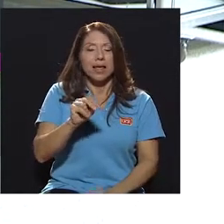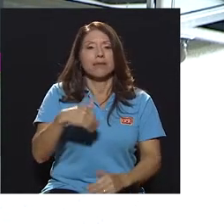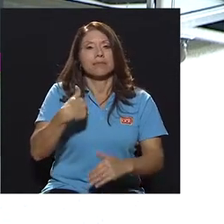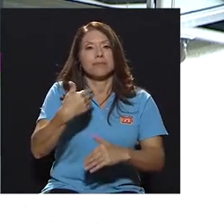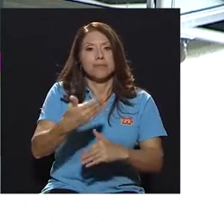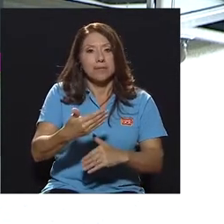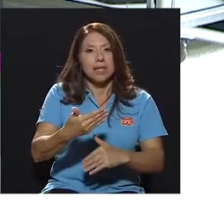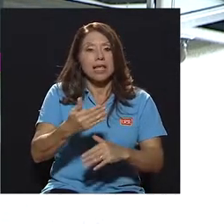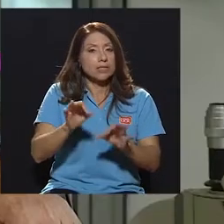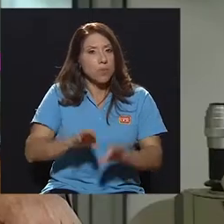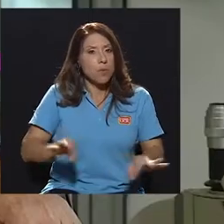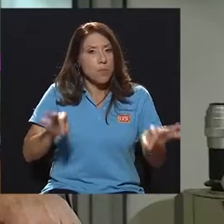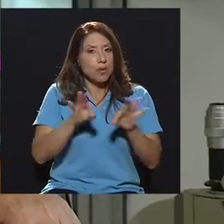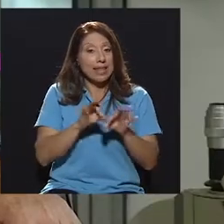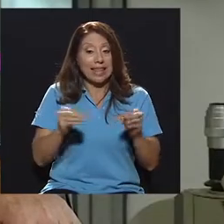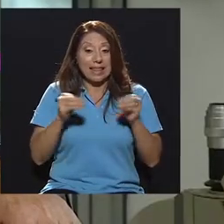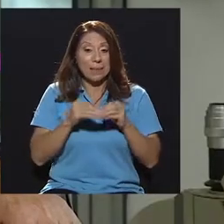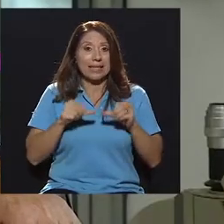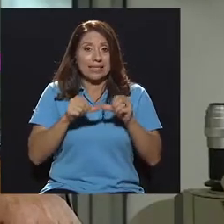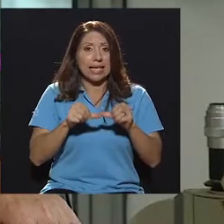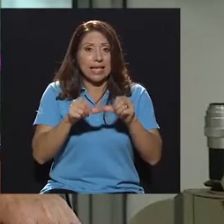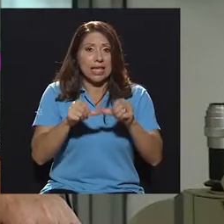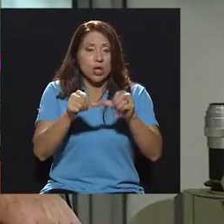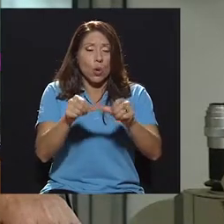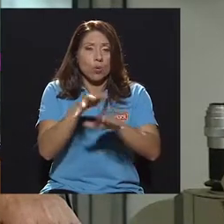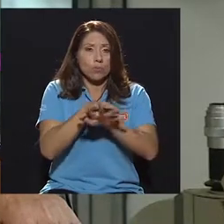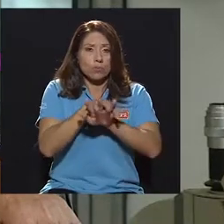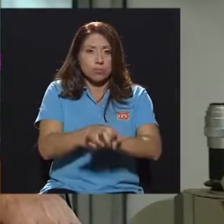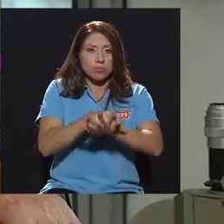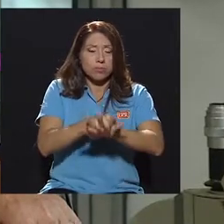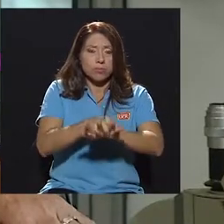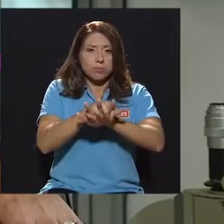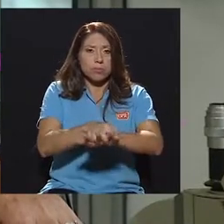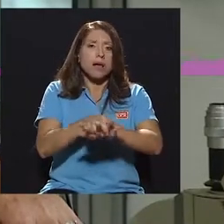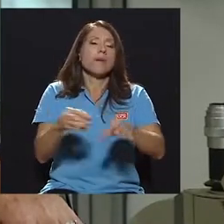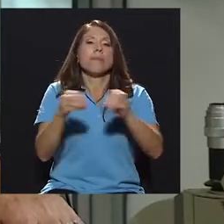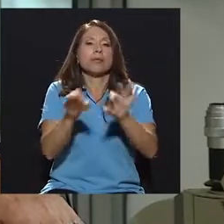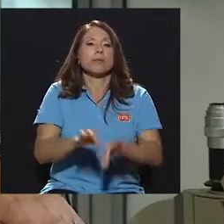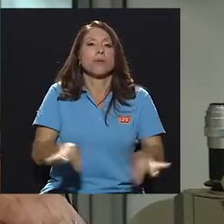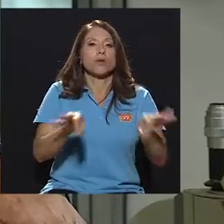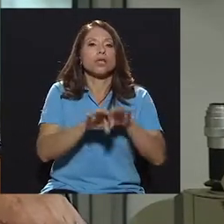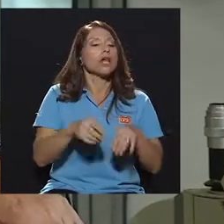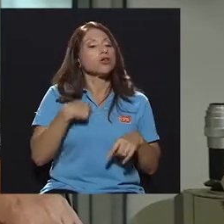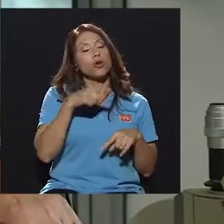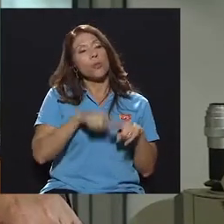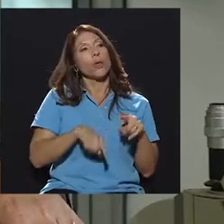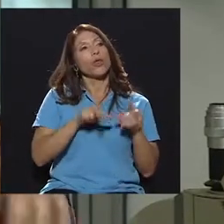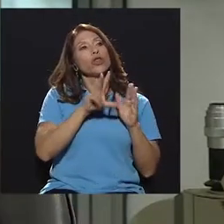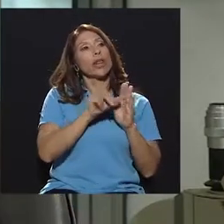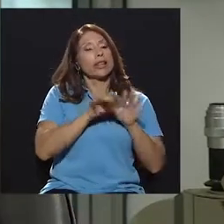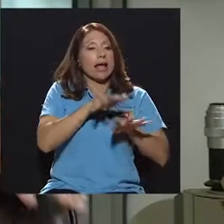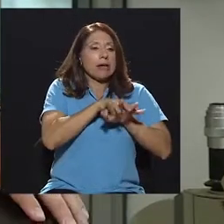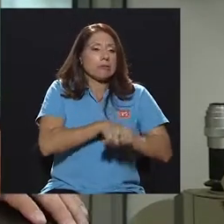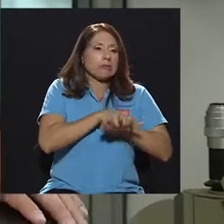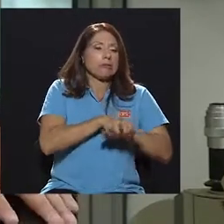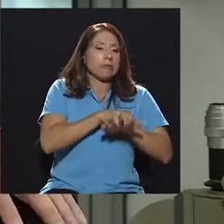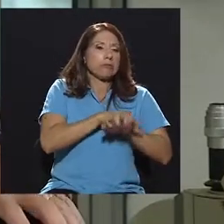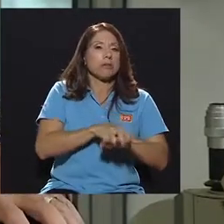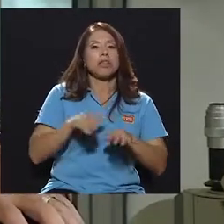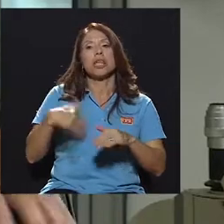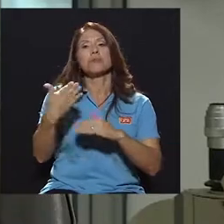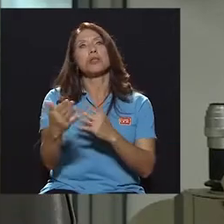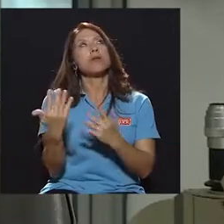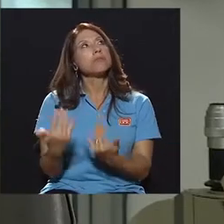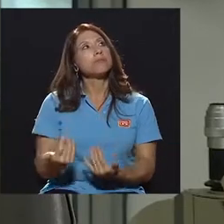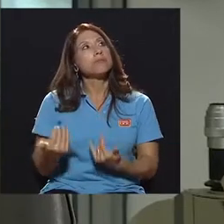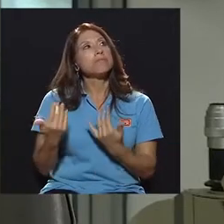importantísimo entre menos entre más seguido de las compresiones es más importante no puede ser que le doy treinta y descanso veinte minutos no